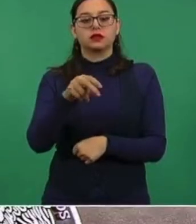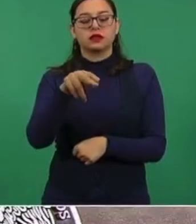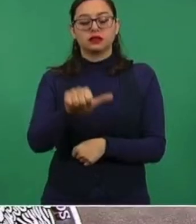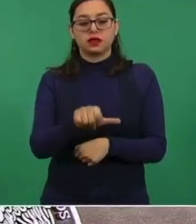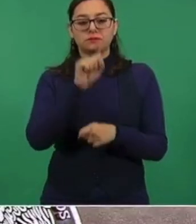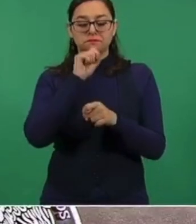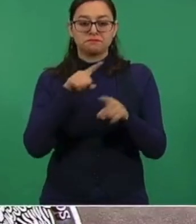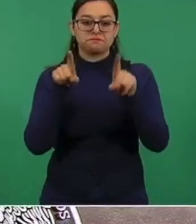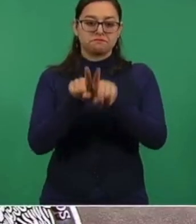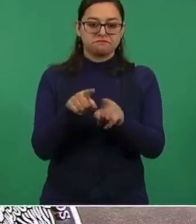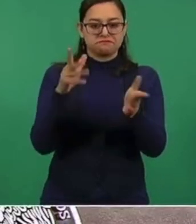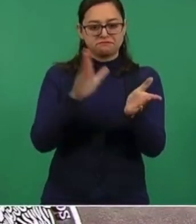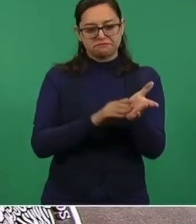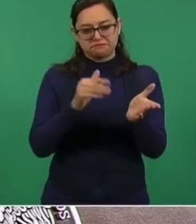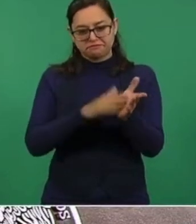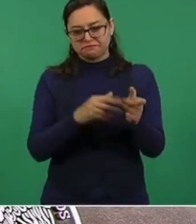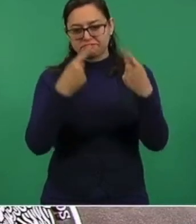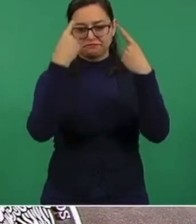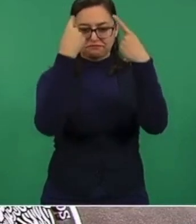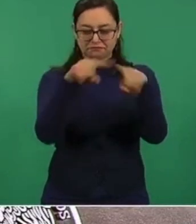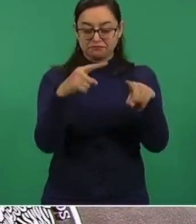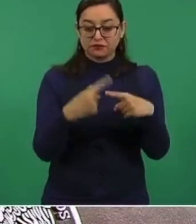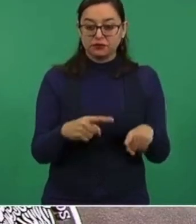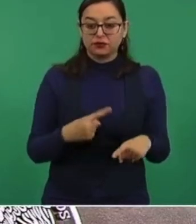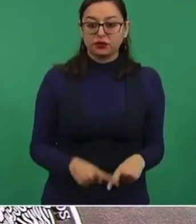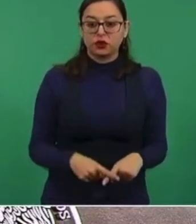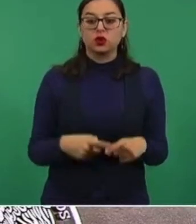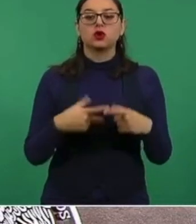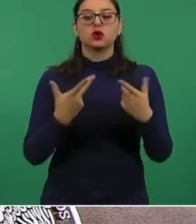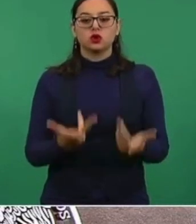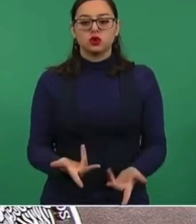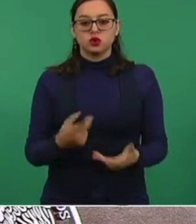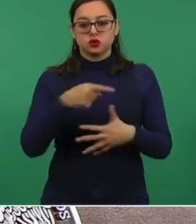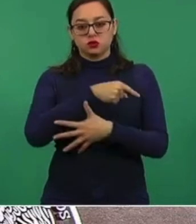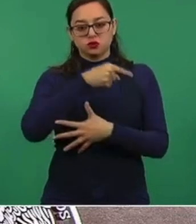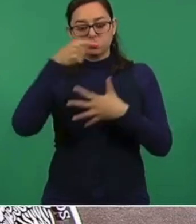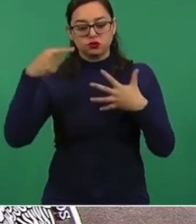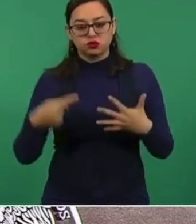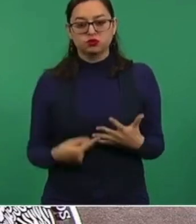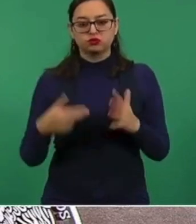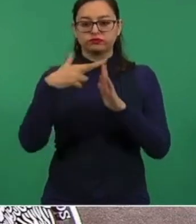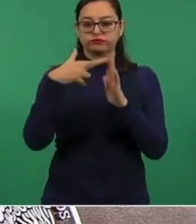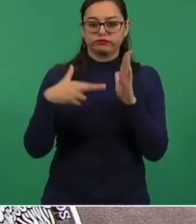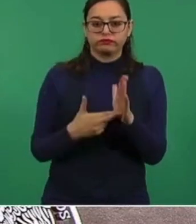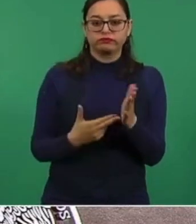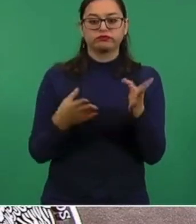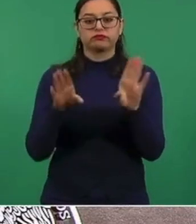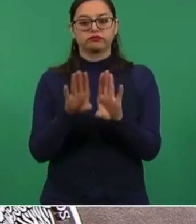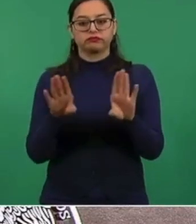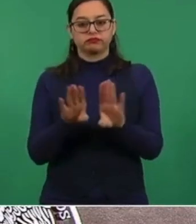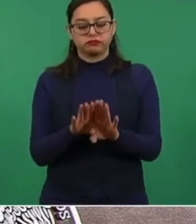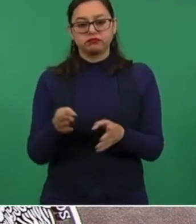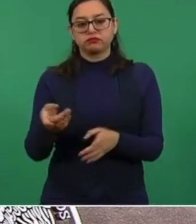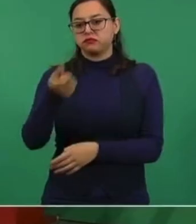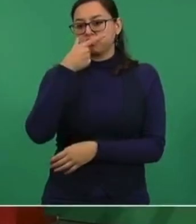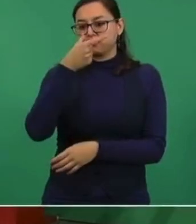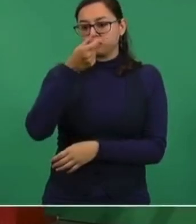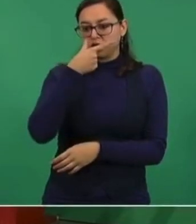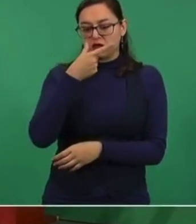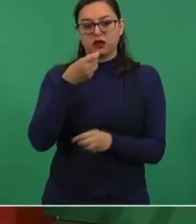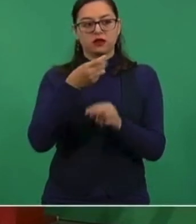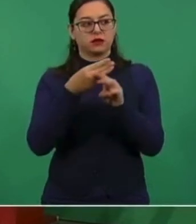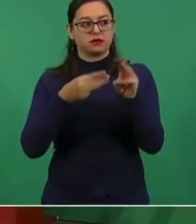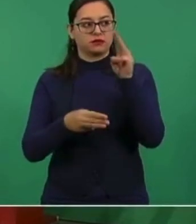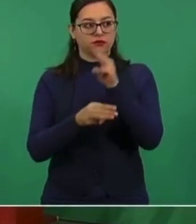documentación a partir del documento, requisitos y condiciones técnicas para la recepción de medicamentos y